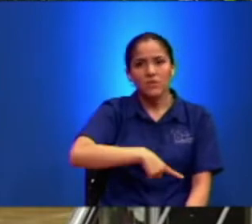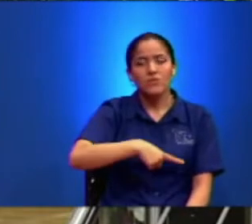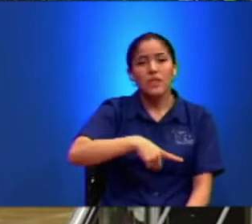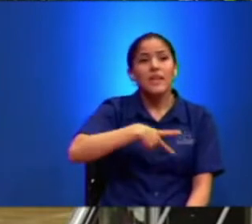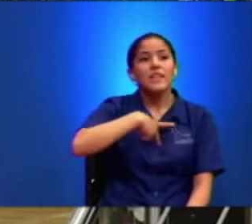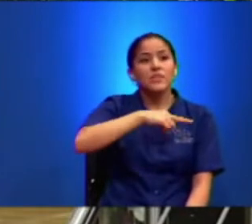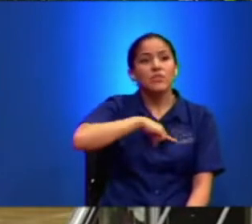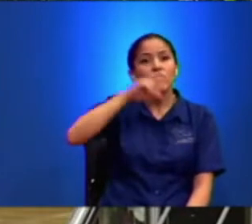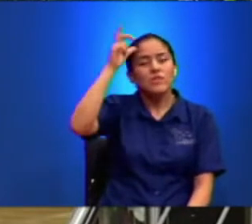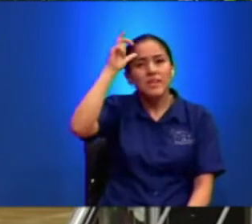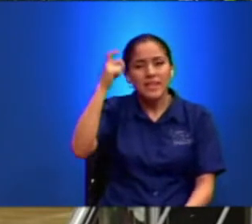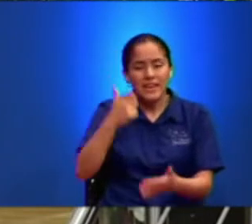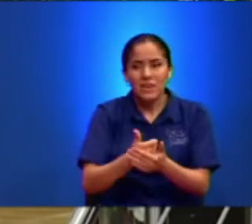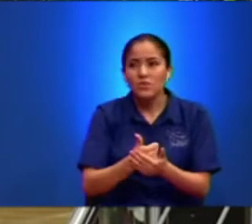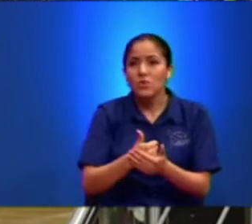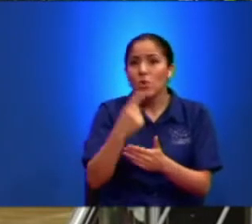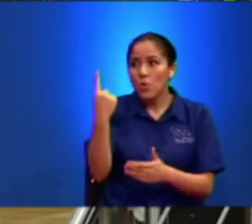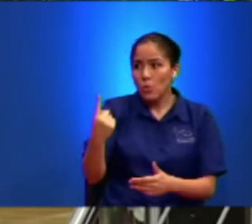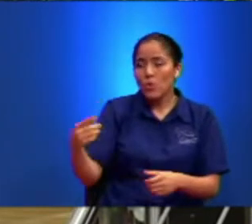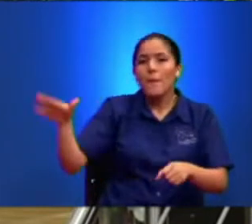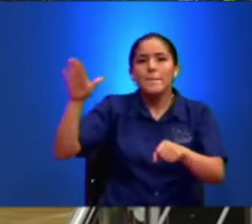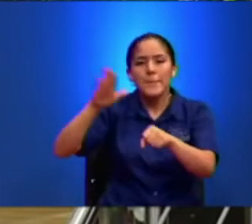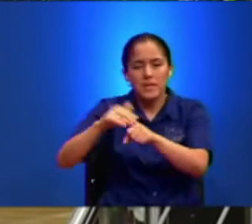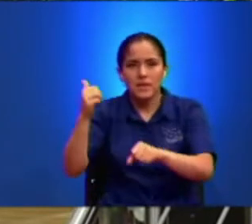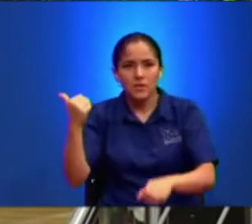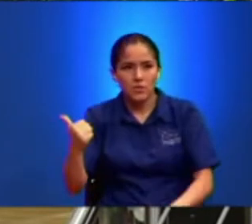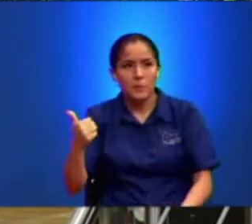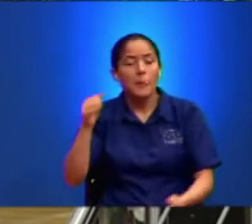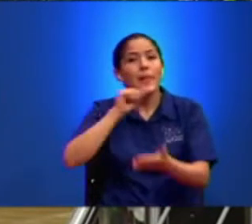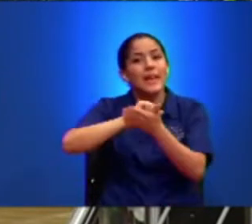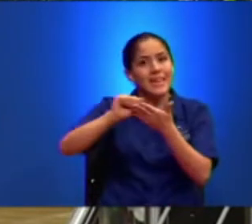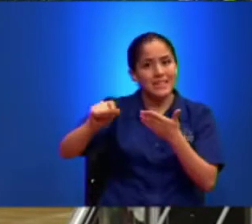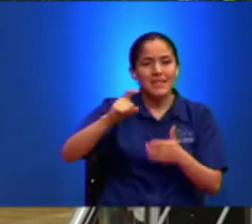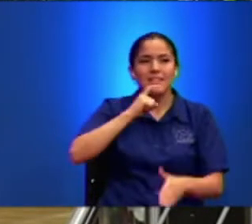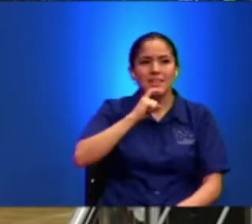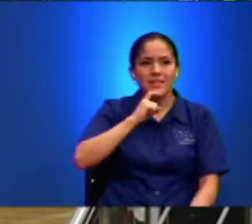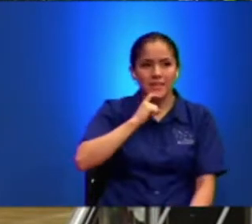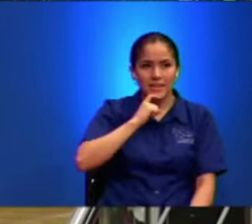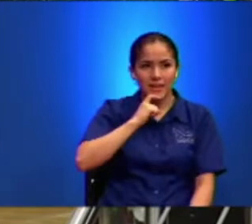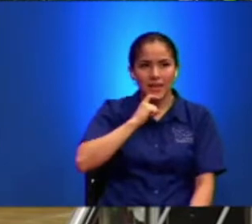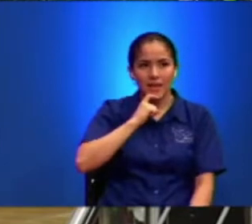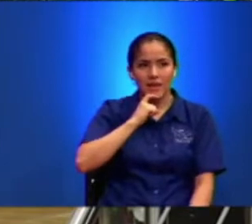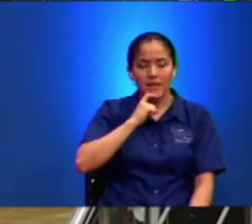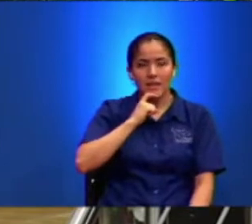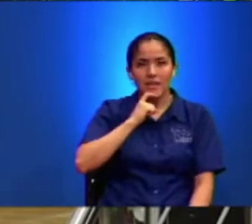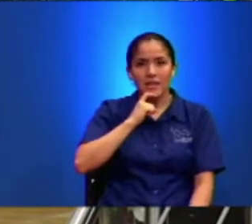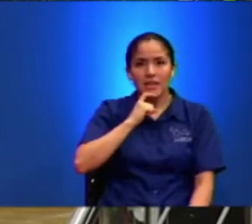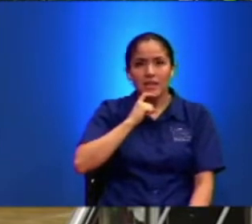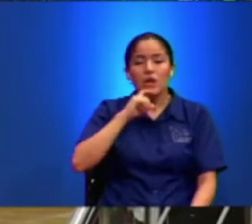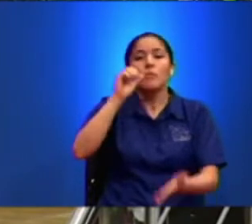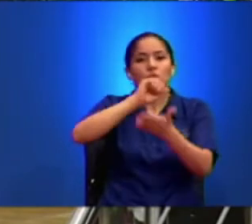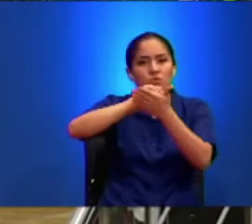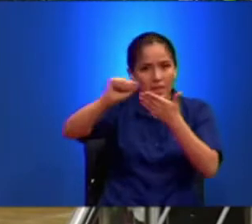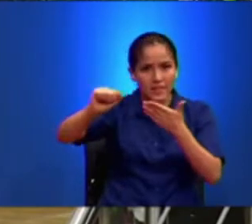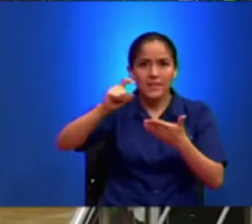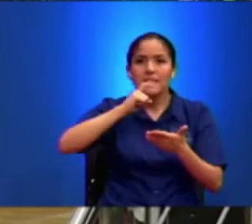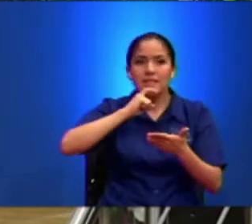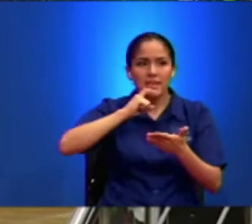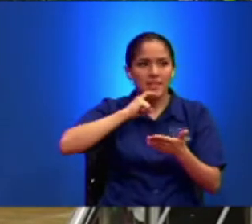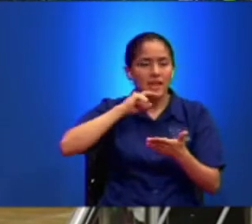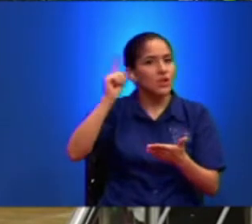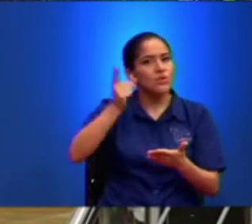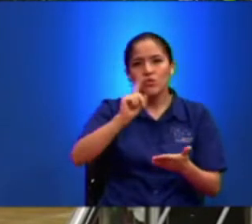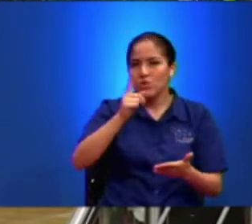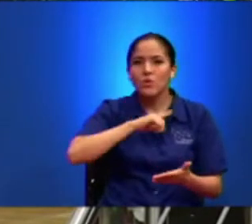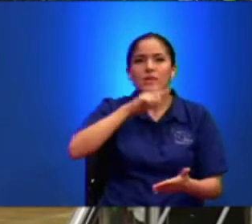Uno Más Que El Otro La Santa Cena Como Tal Como Santa Cena No